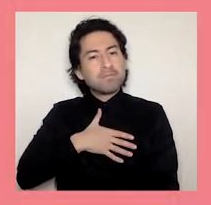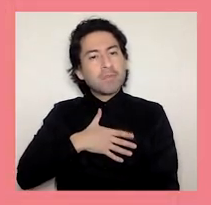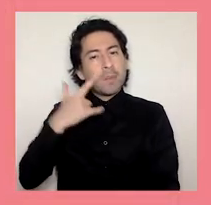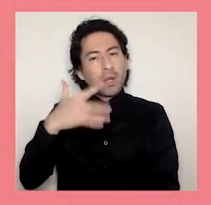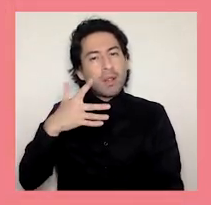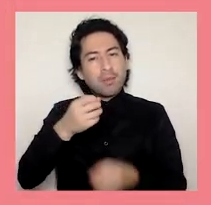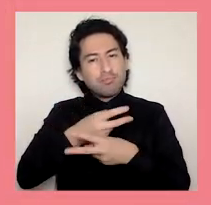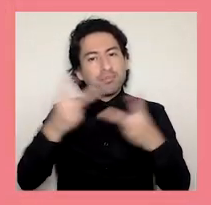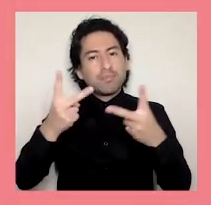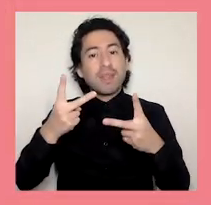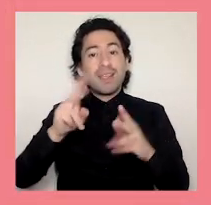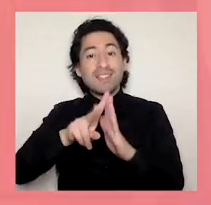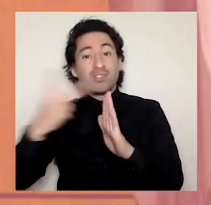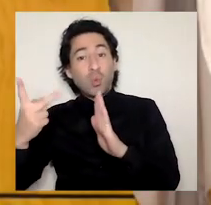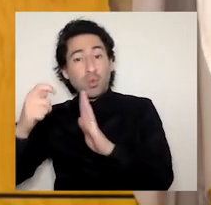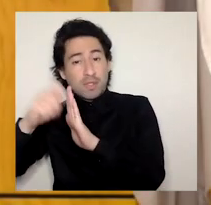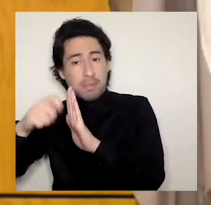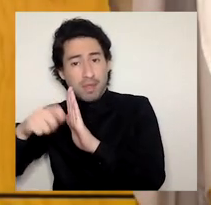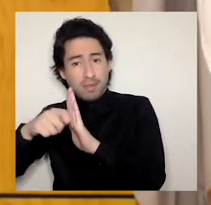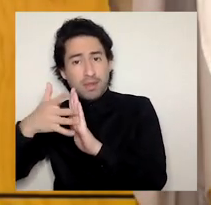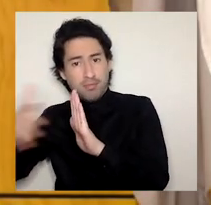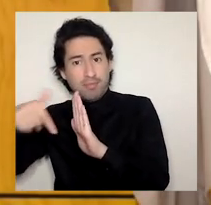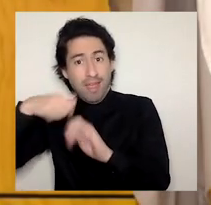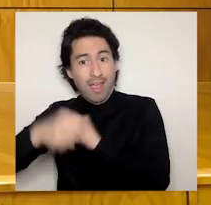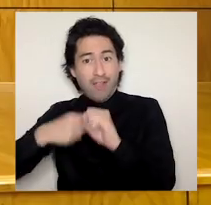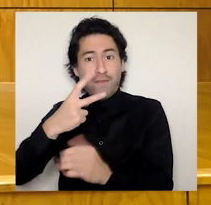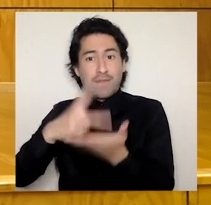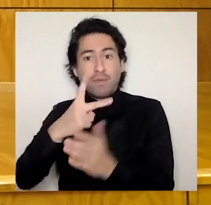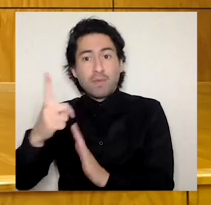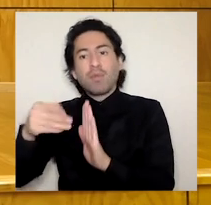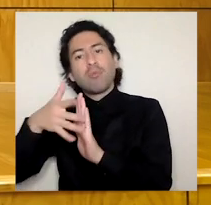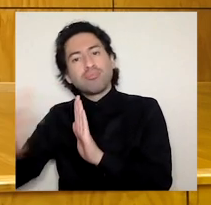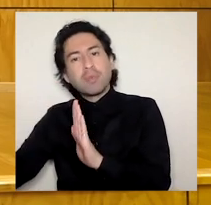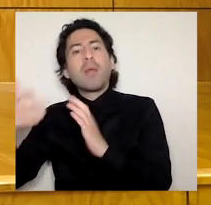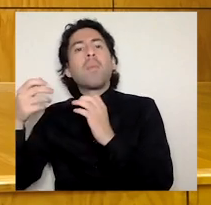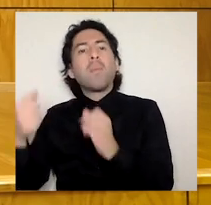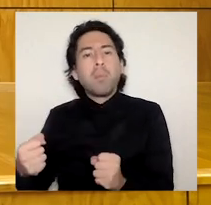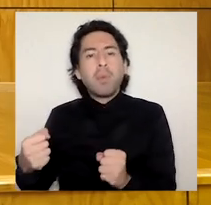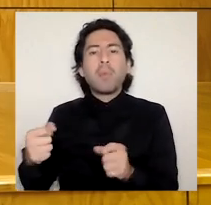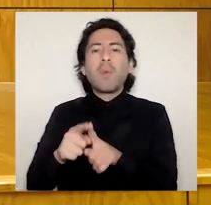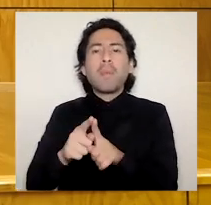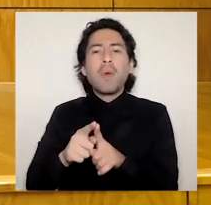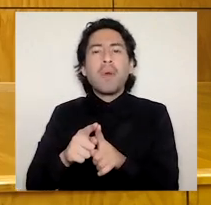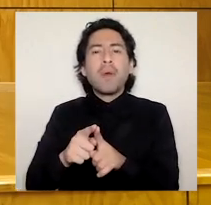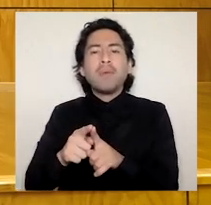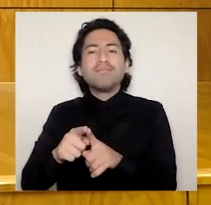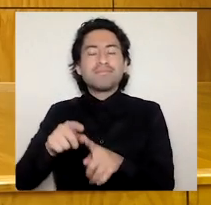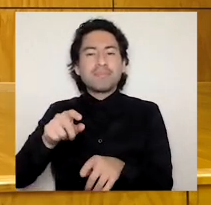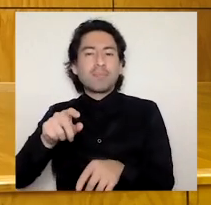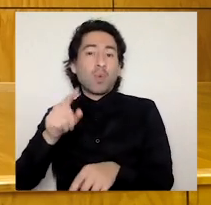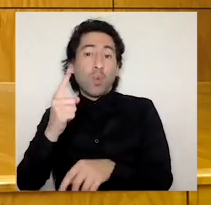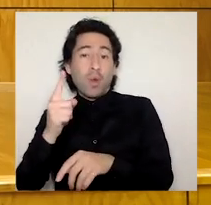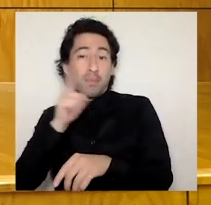a planta administrativa y académica que cuenta con cuatro fases. En este sentido se ha realizado un